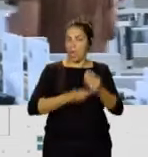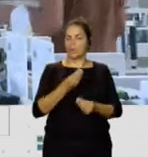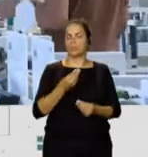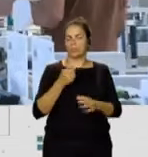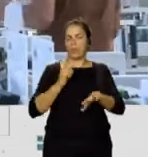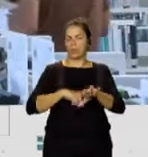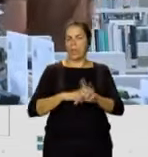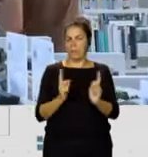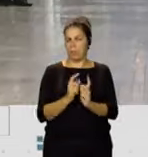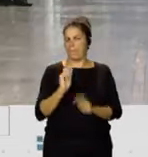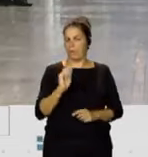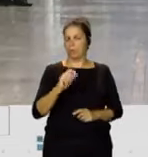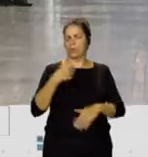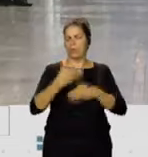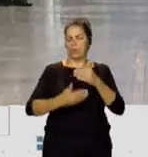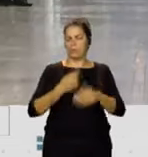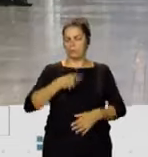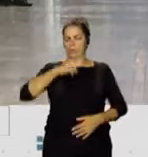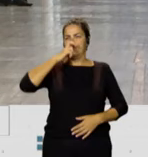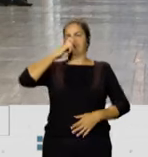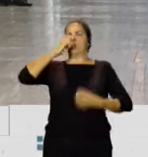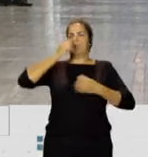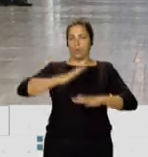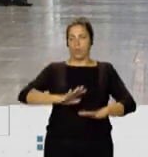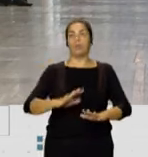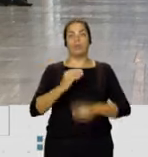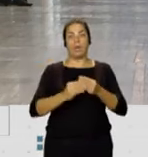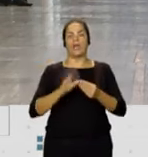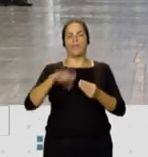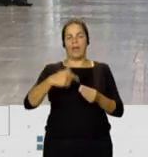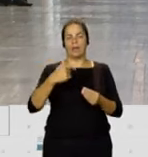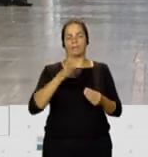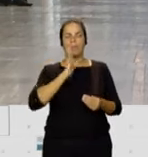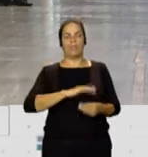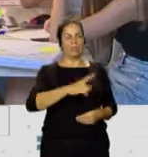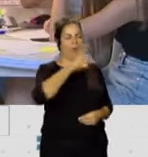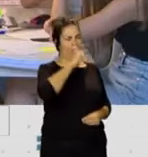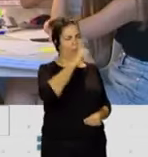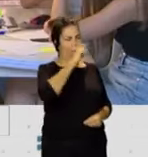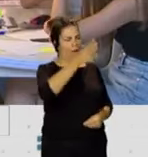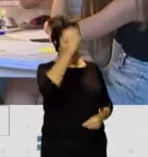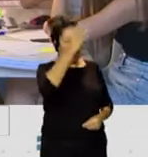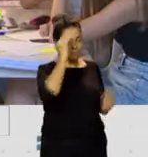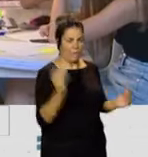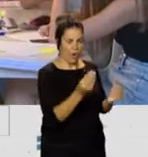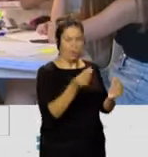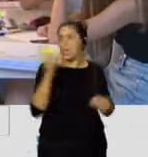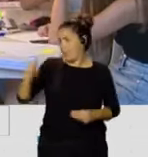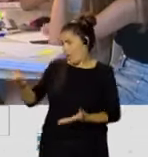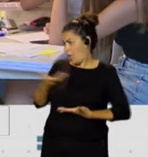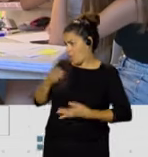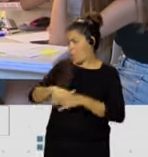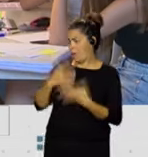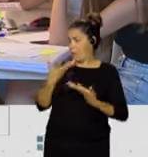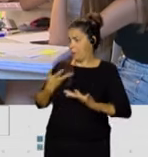varios minutitos, vas a sentir mucha mejor sensación de humorística. Y además que nos ayuda también a estar más relajados, ¿no? Esa